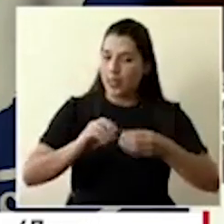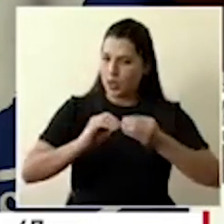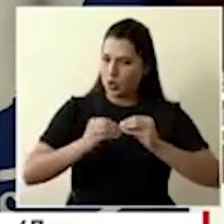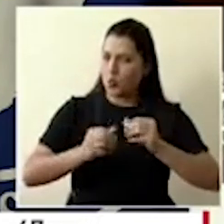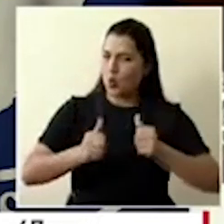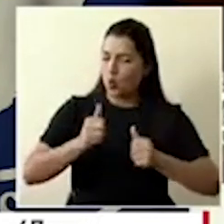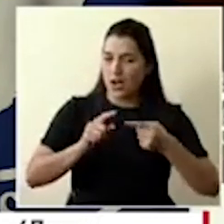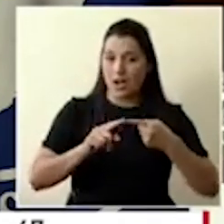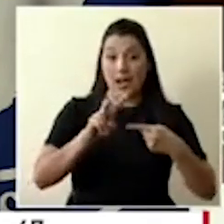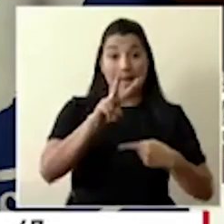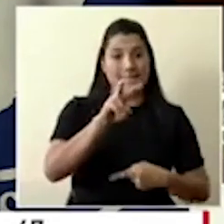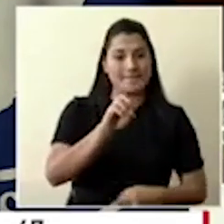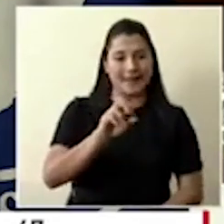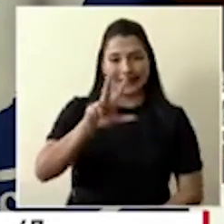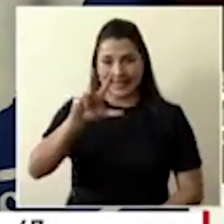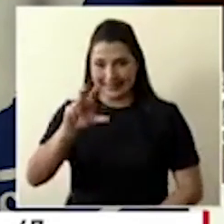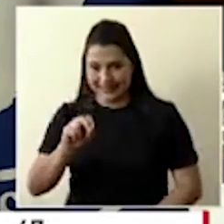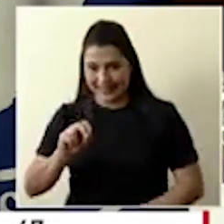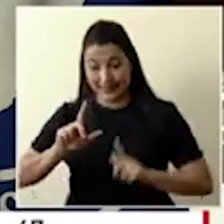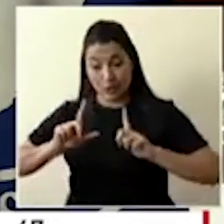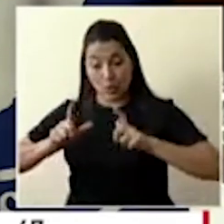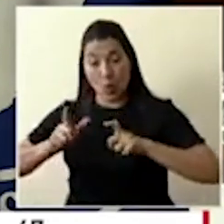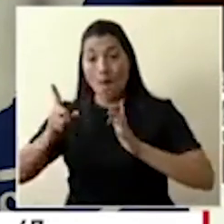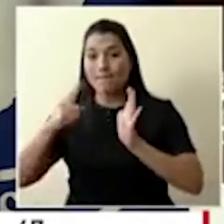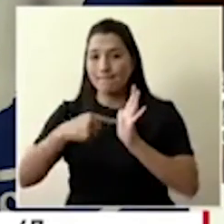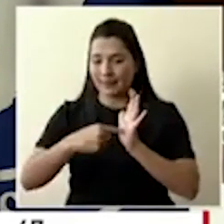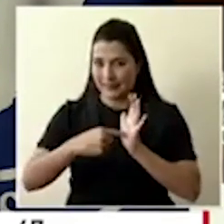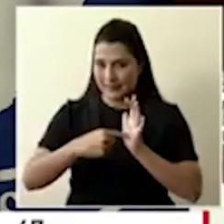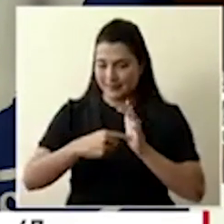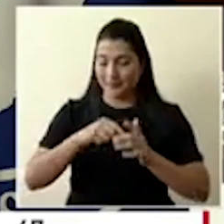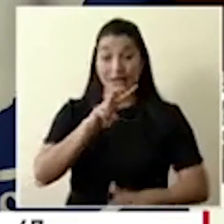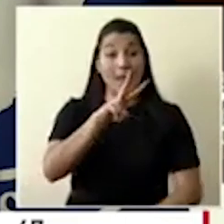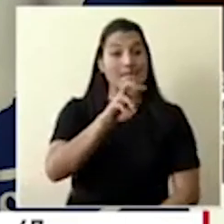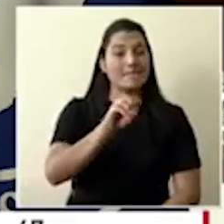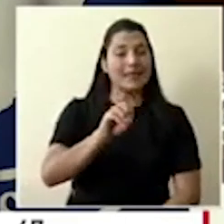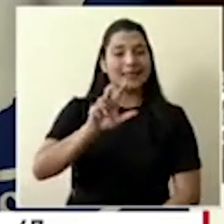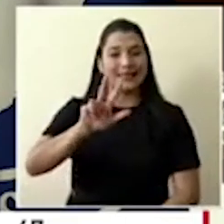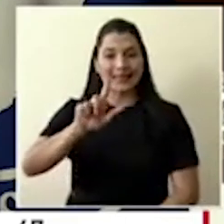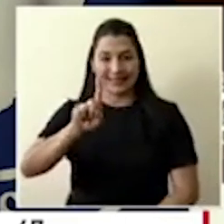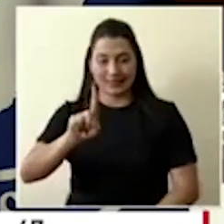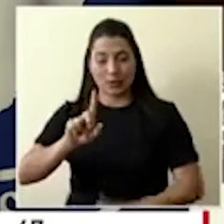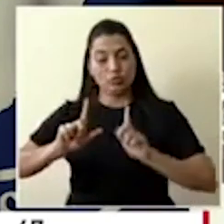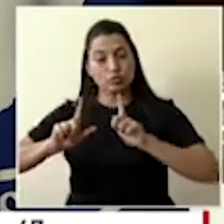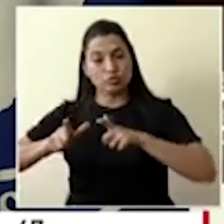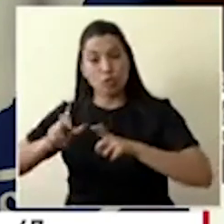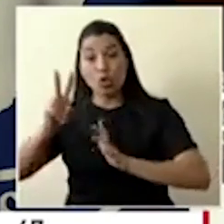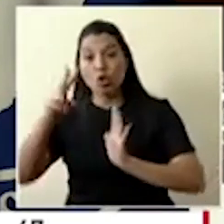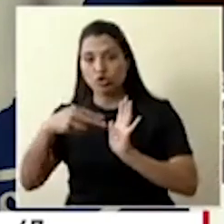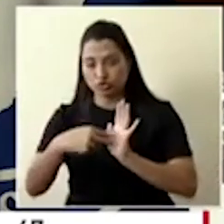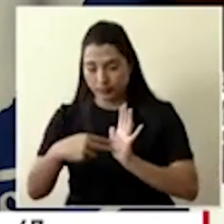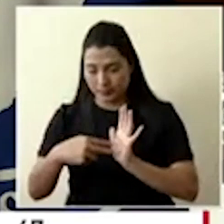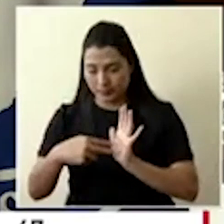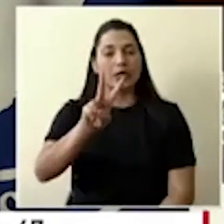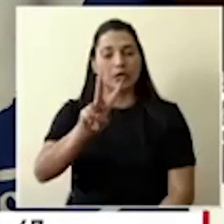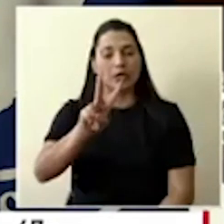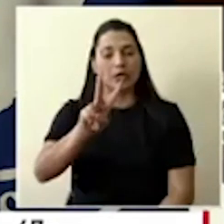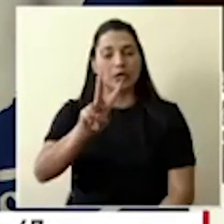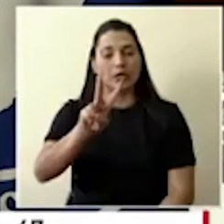través del 2030 para donar mil colones, 2031 para donar 2 mil colones,